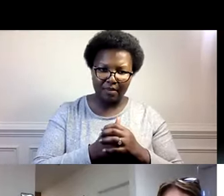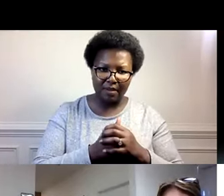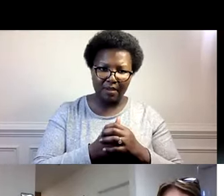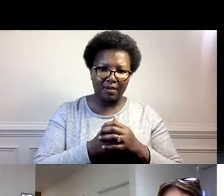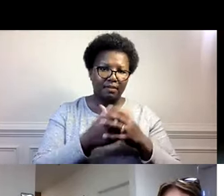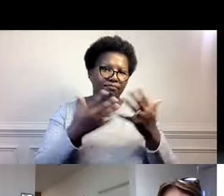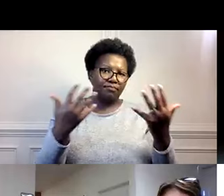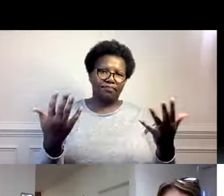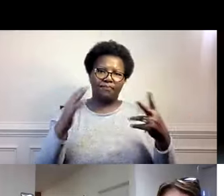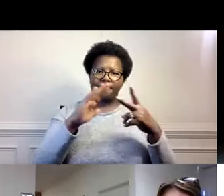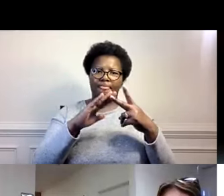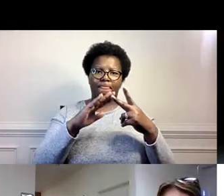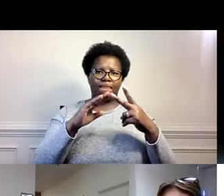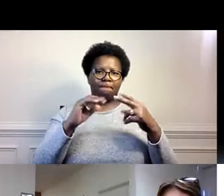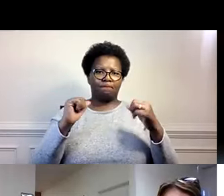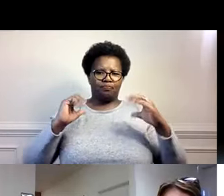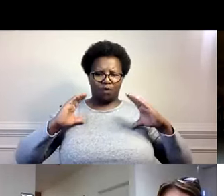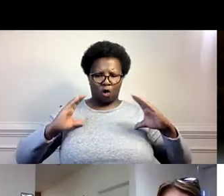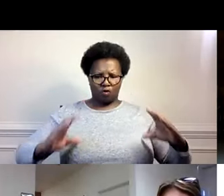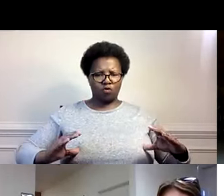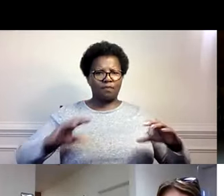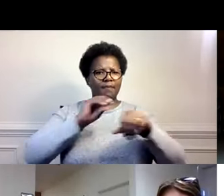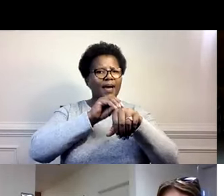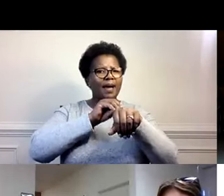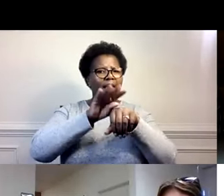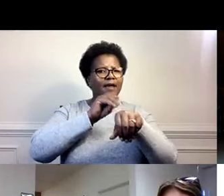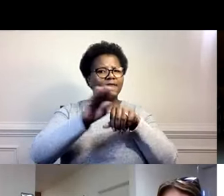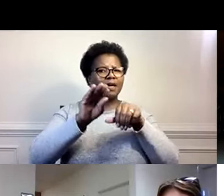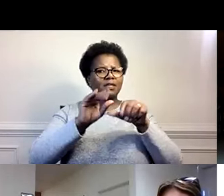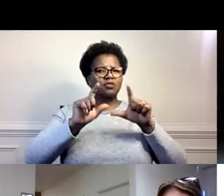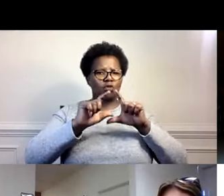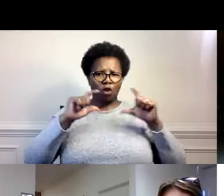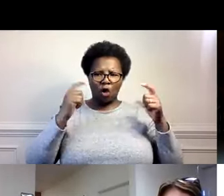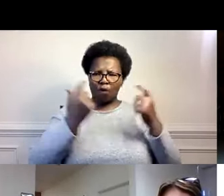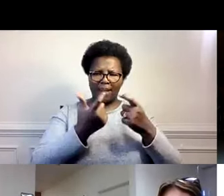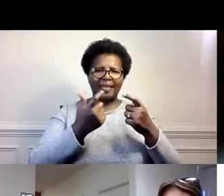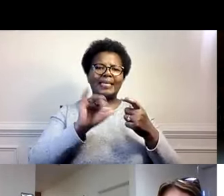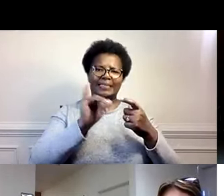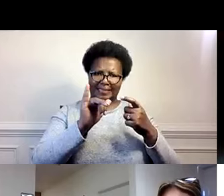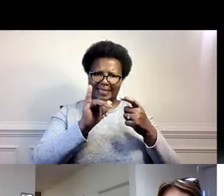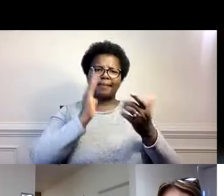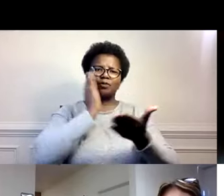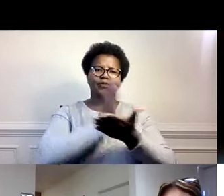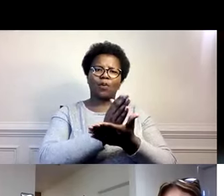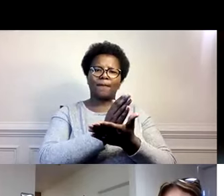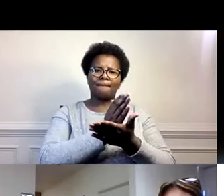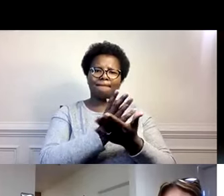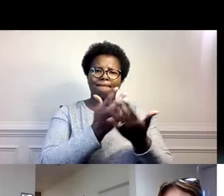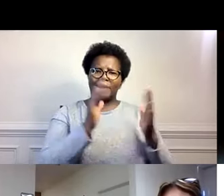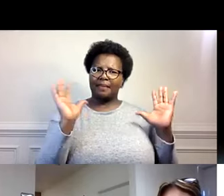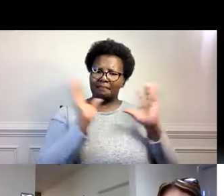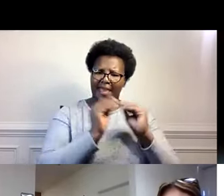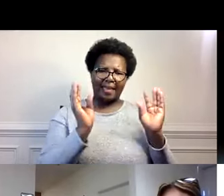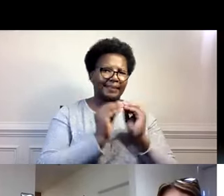Eso hacíamos para ello bastante y eso tuvo que parar. Teníamos también comités de consumidor y eso tuvo que